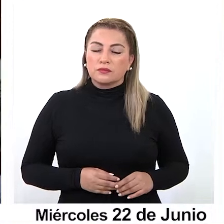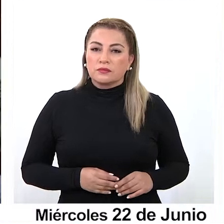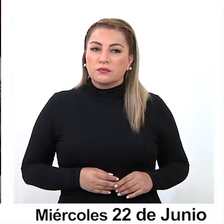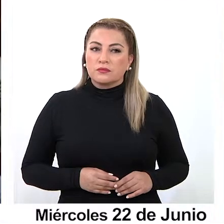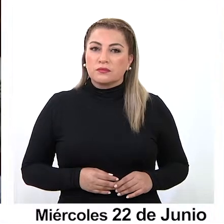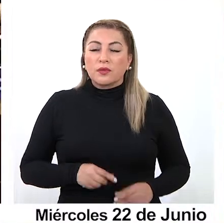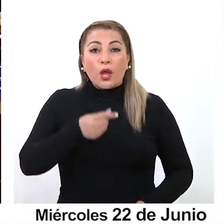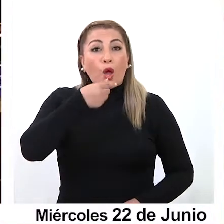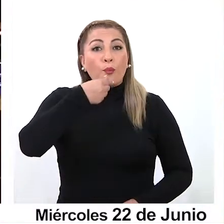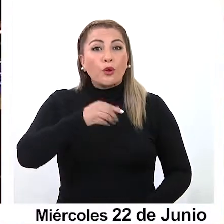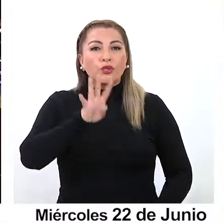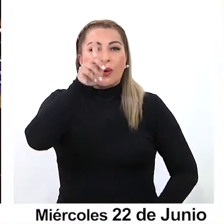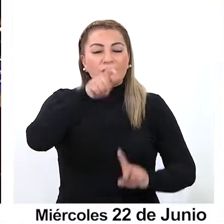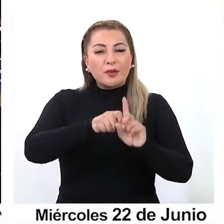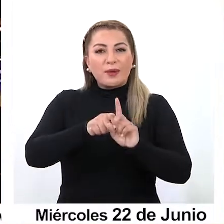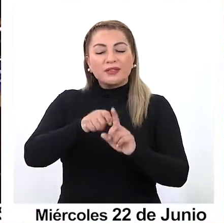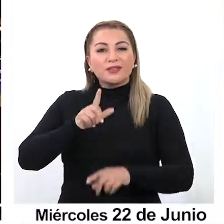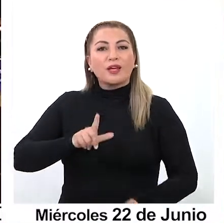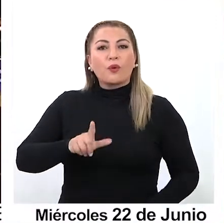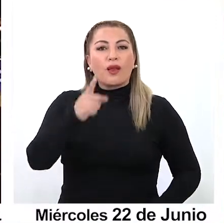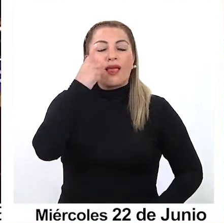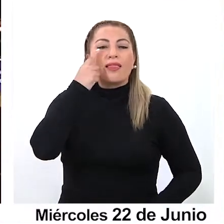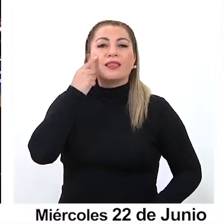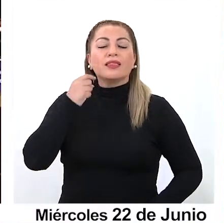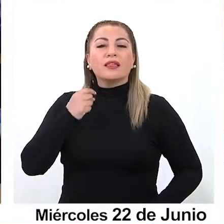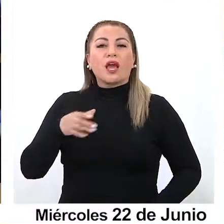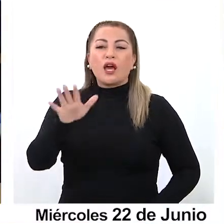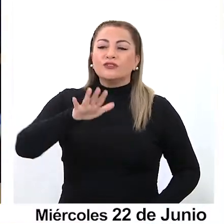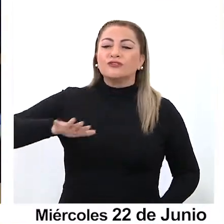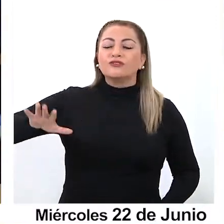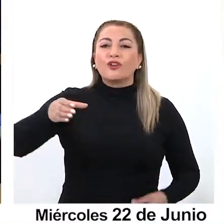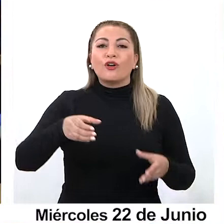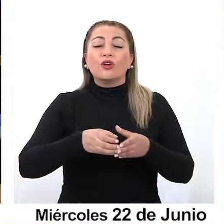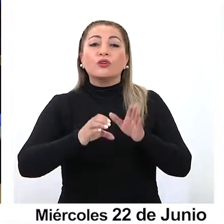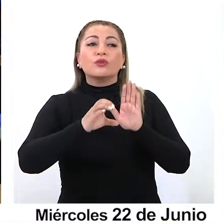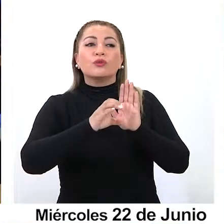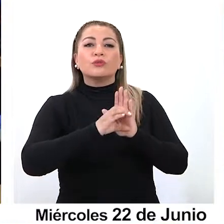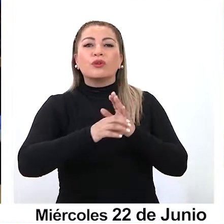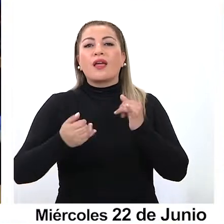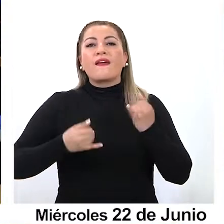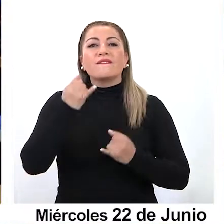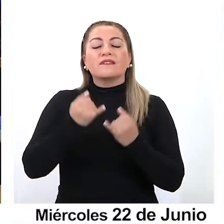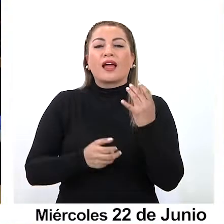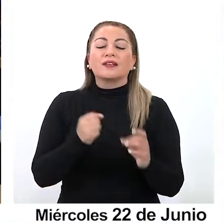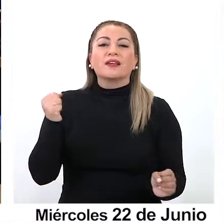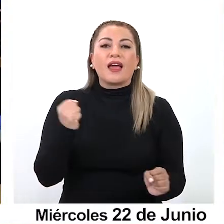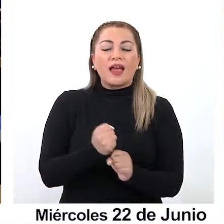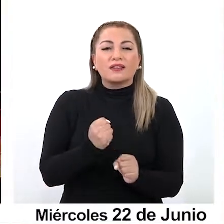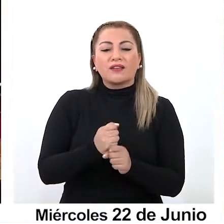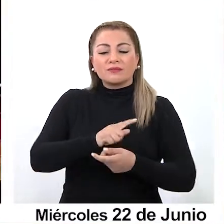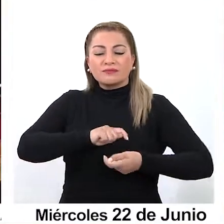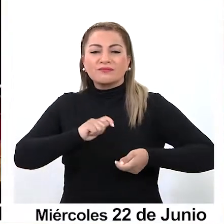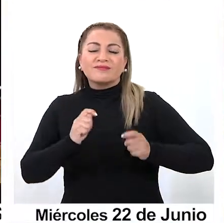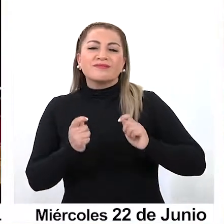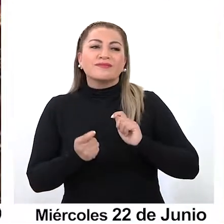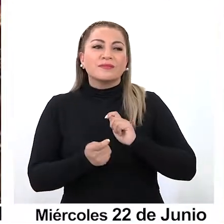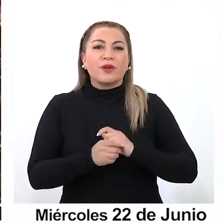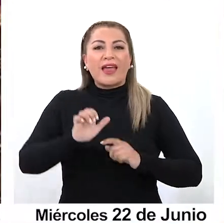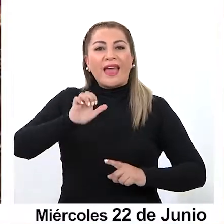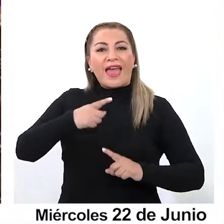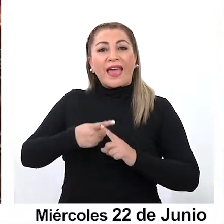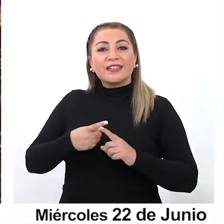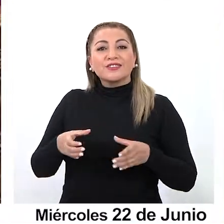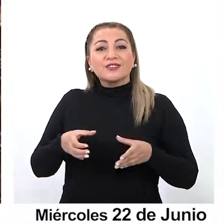Se acerca el 4 de julio, día en el que los constituyentes concluyen su trabajo y se transforman en